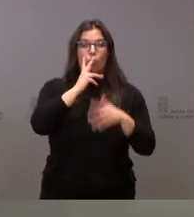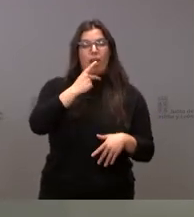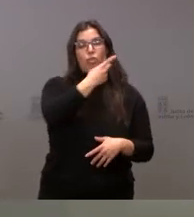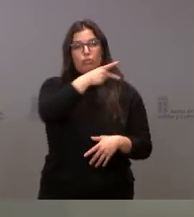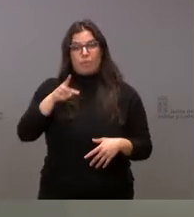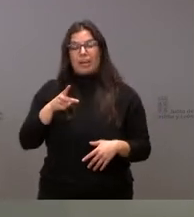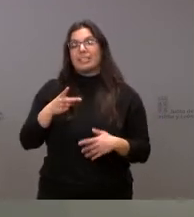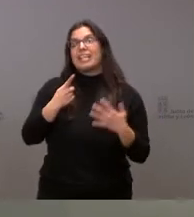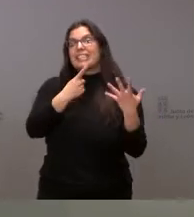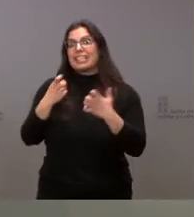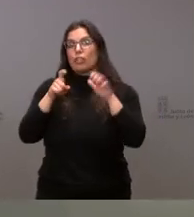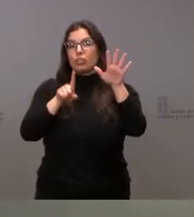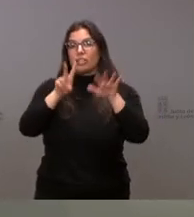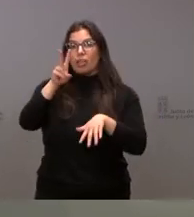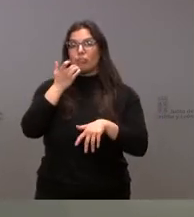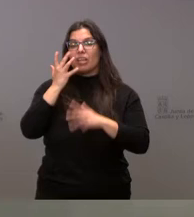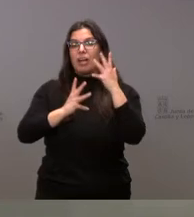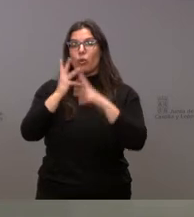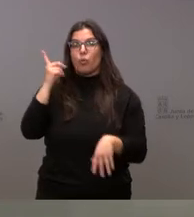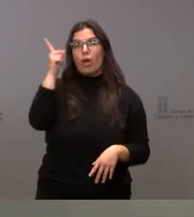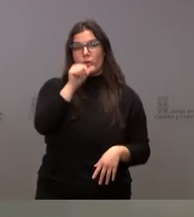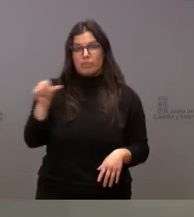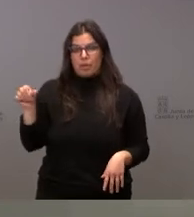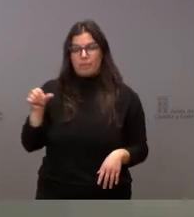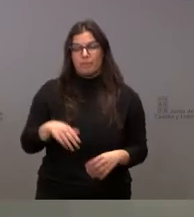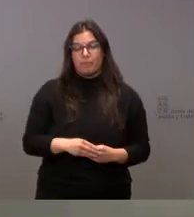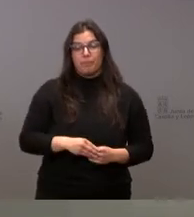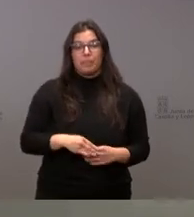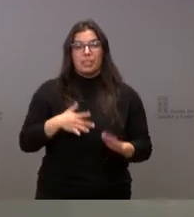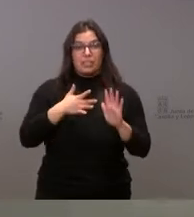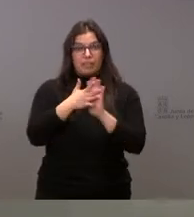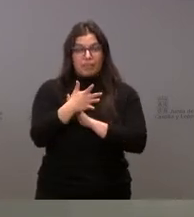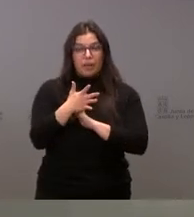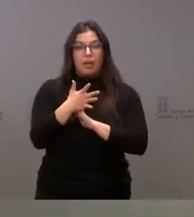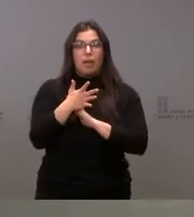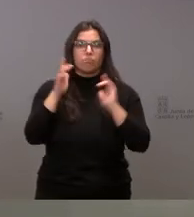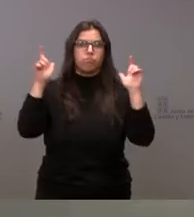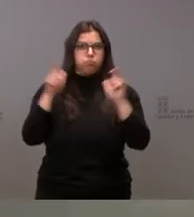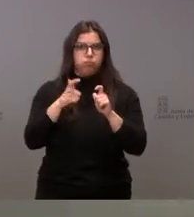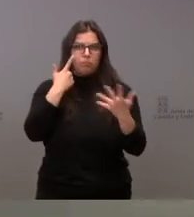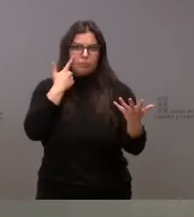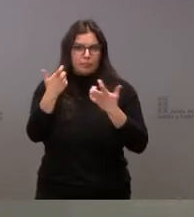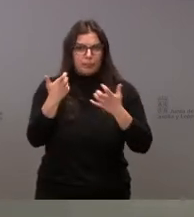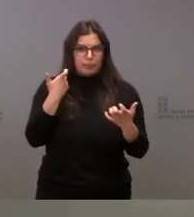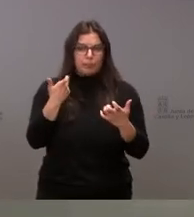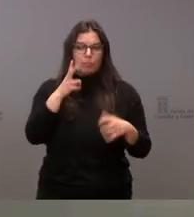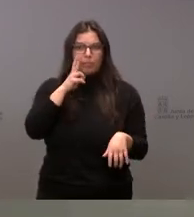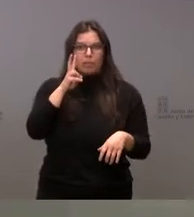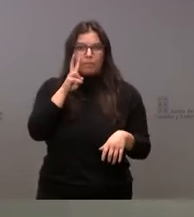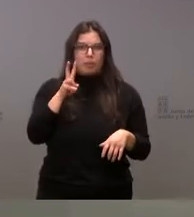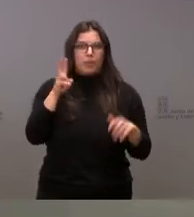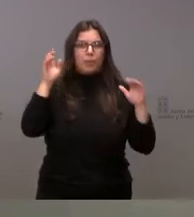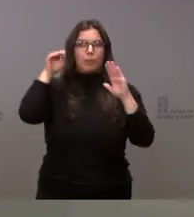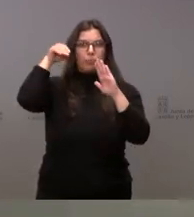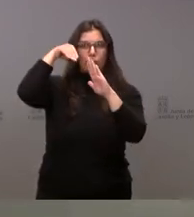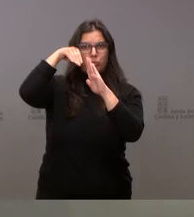662 a 7 días. Por tanto, es una reducción muy clara y ven ustedes que la incidencia a